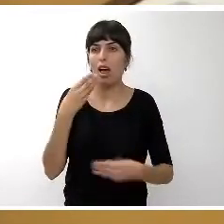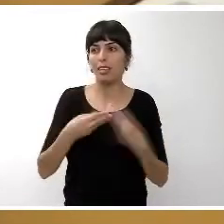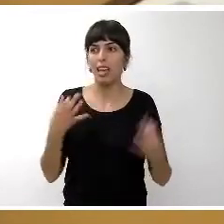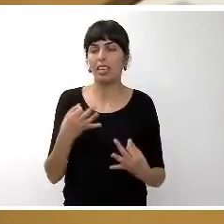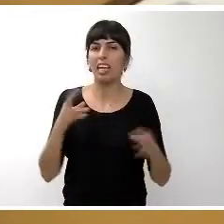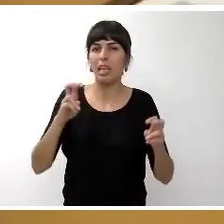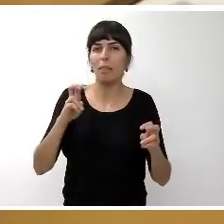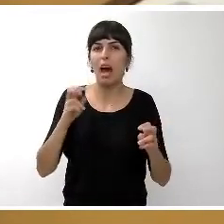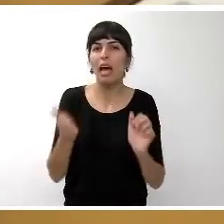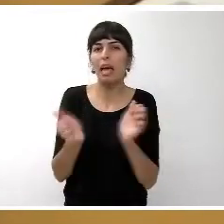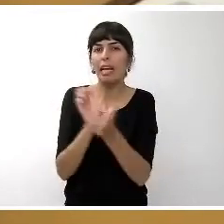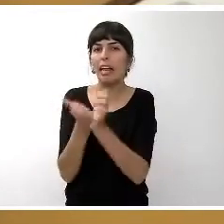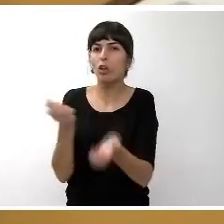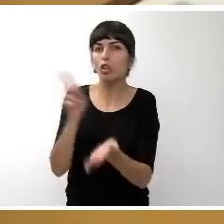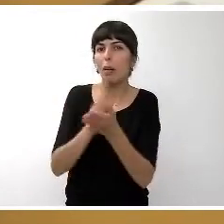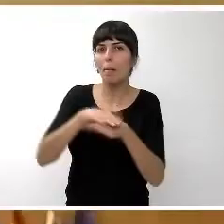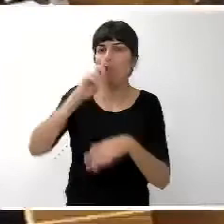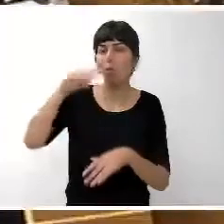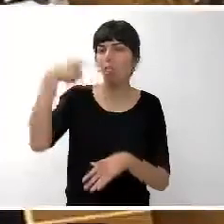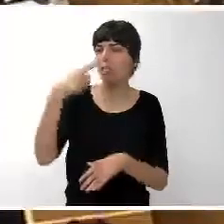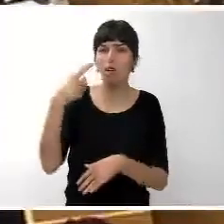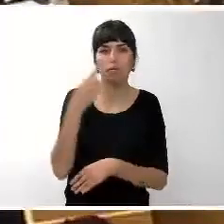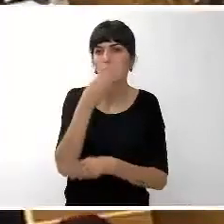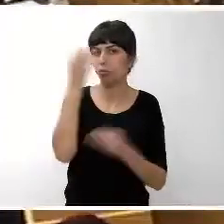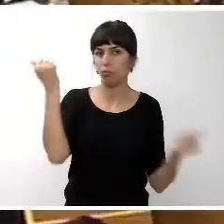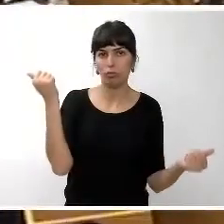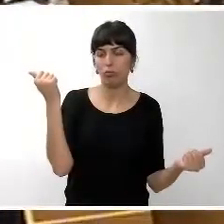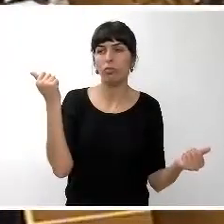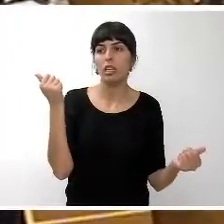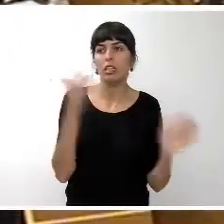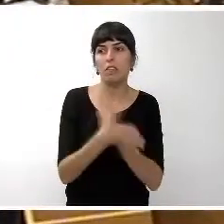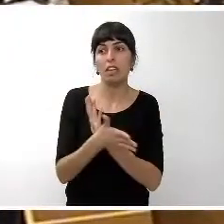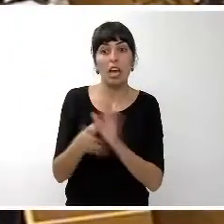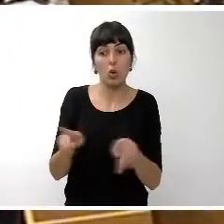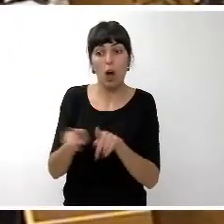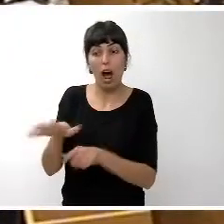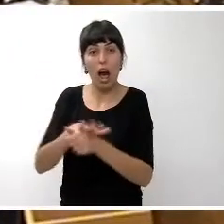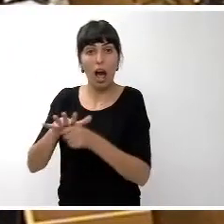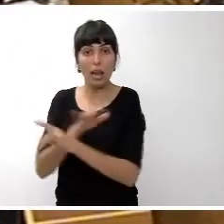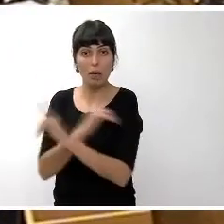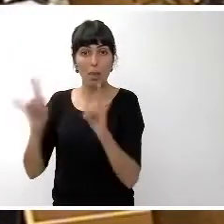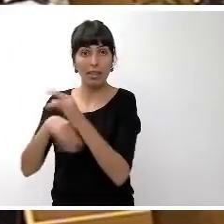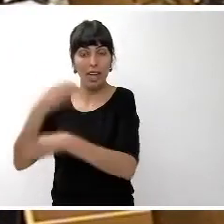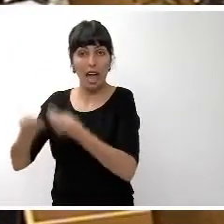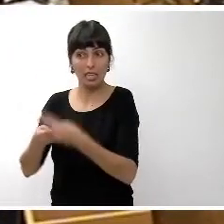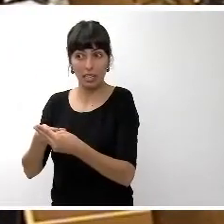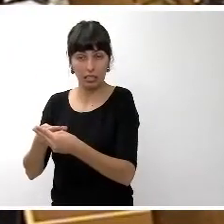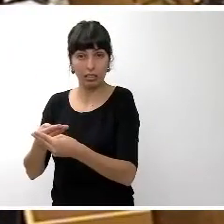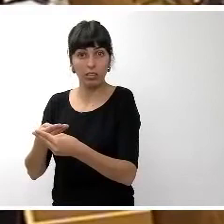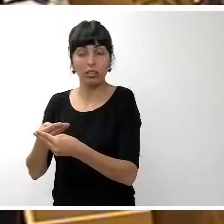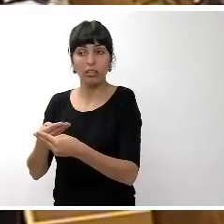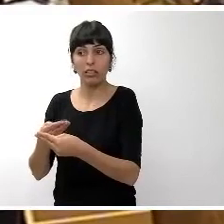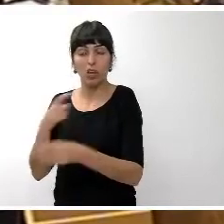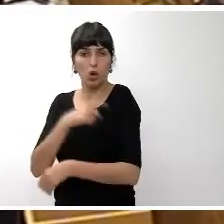de un nuevo crédito en el ejercicio 2016 ocurrir como se va a hacer en el área de medio ambiente por ejemplo según explicaban en la comisión